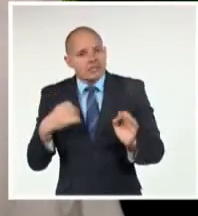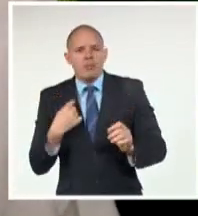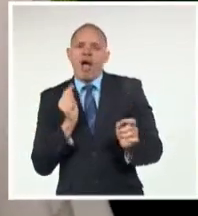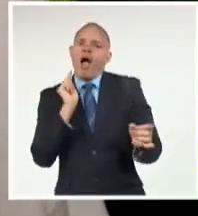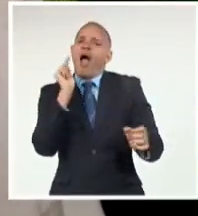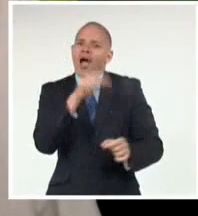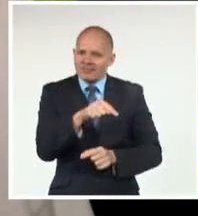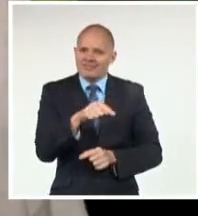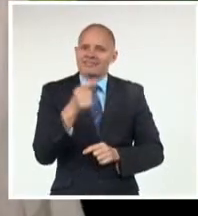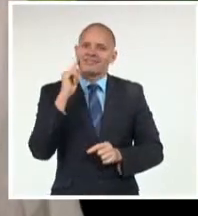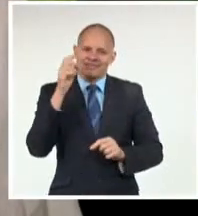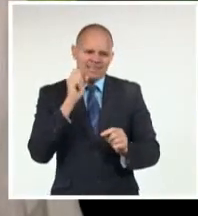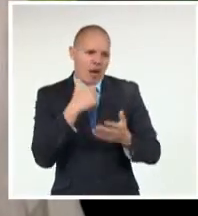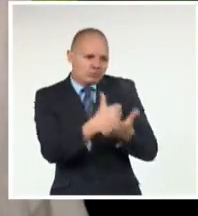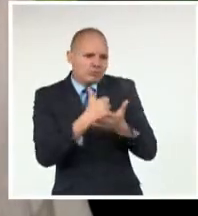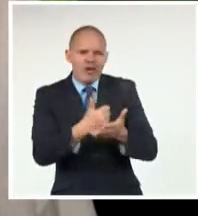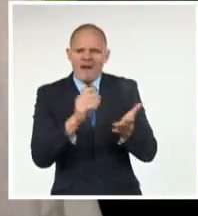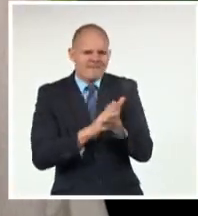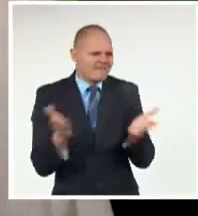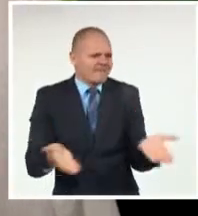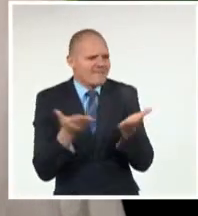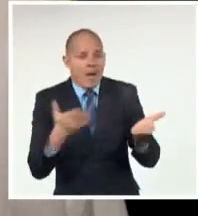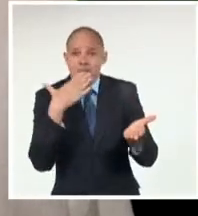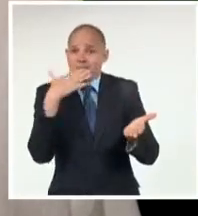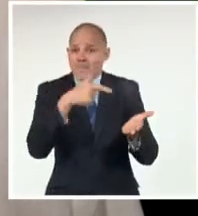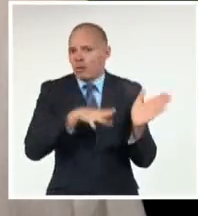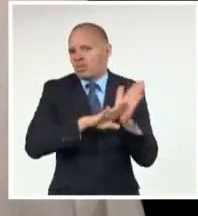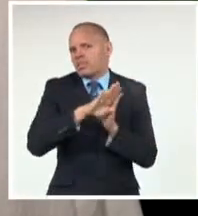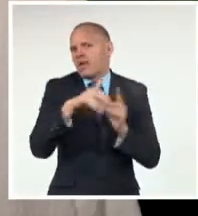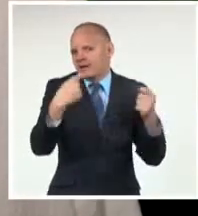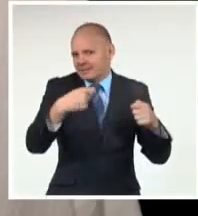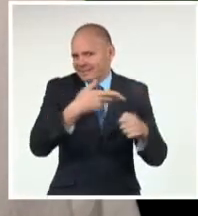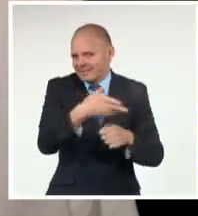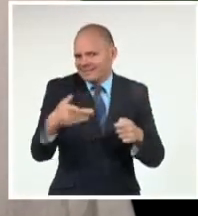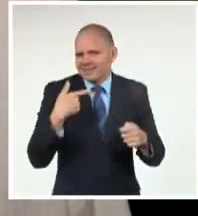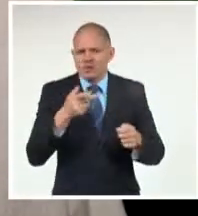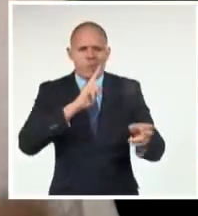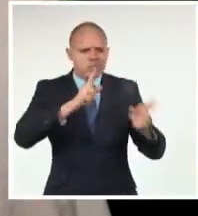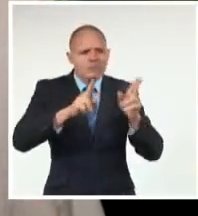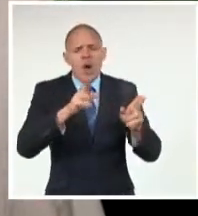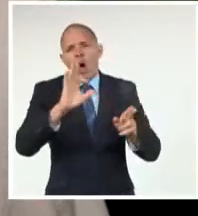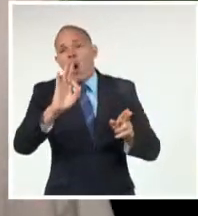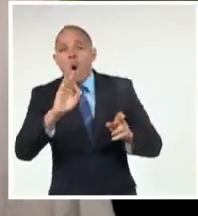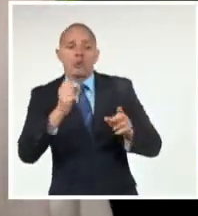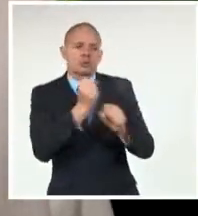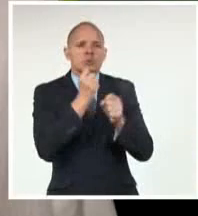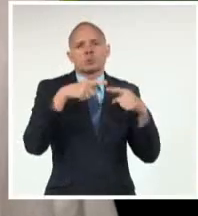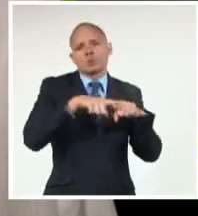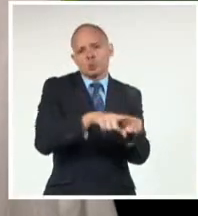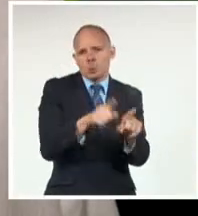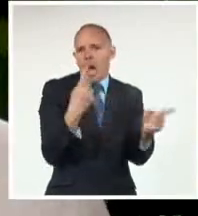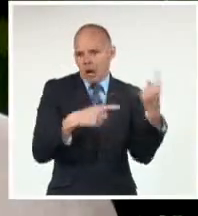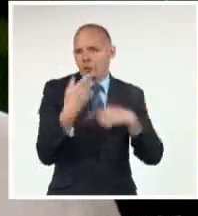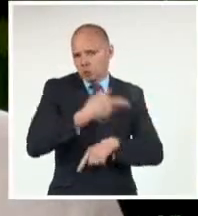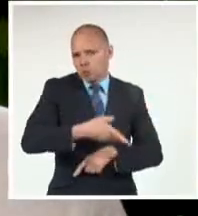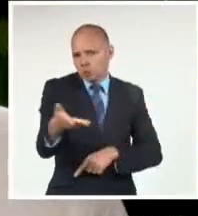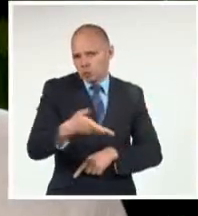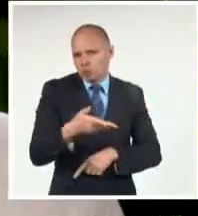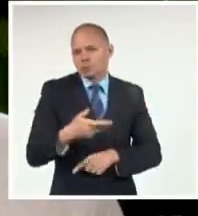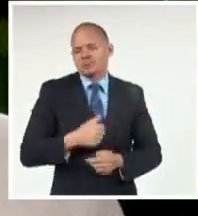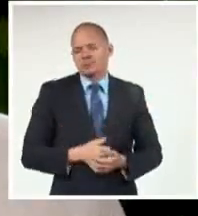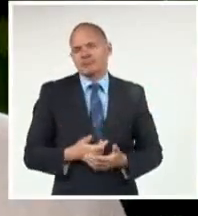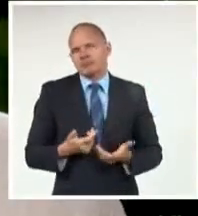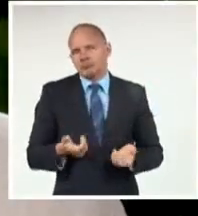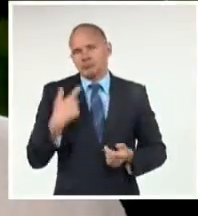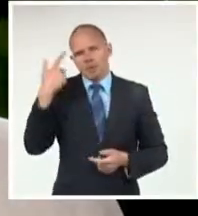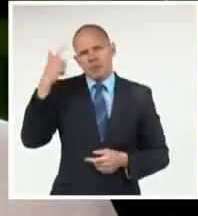Procesos No solamente Dirigiéndolo O también Trabajando Como actor Pero yo creo que En